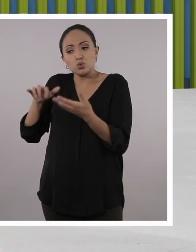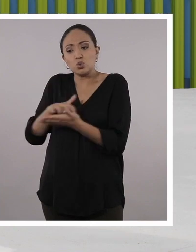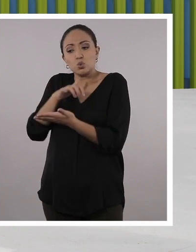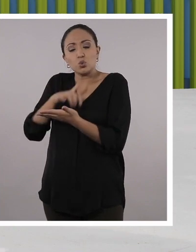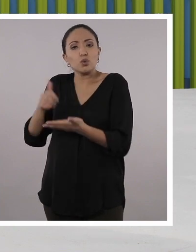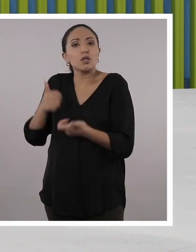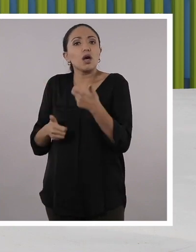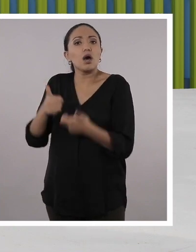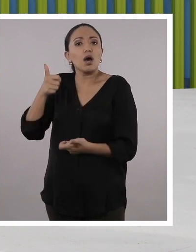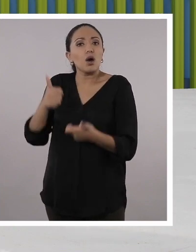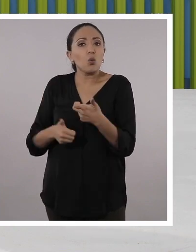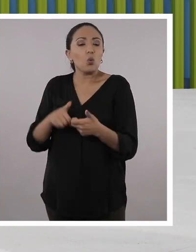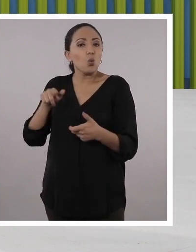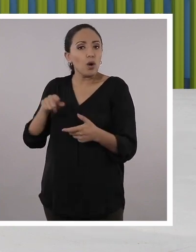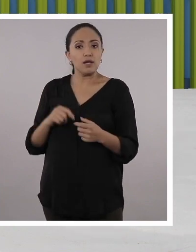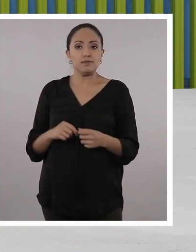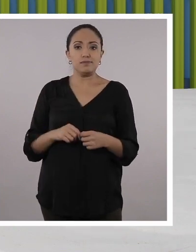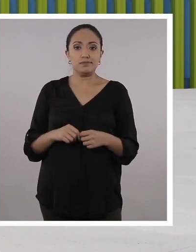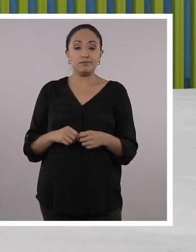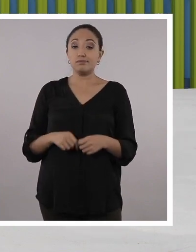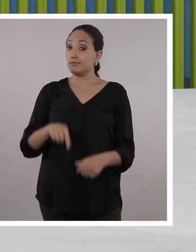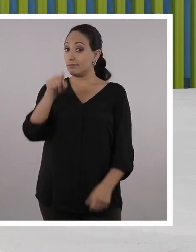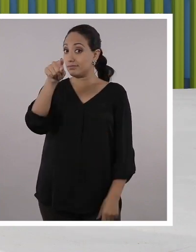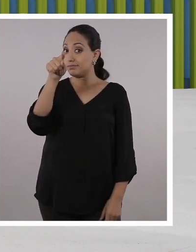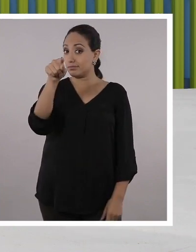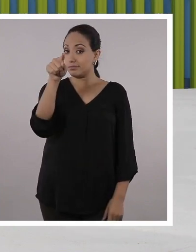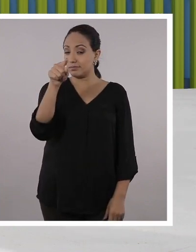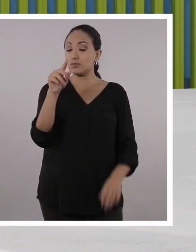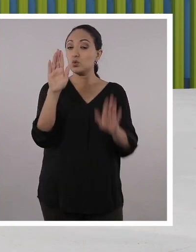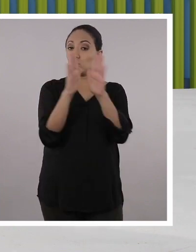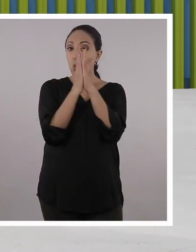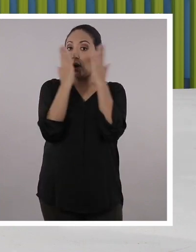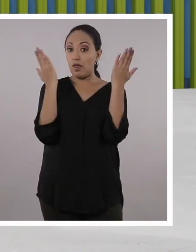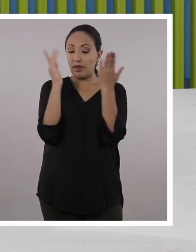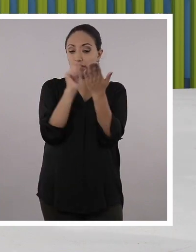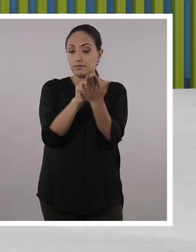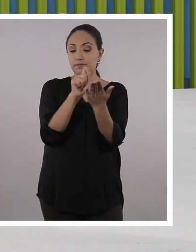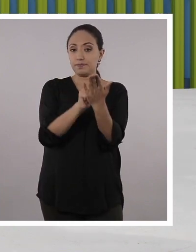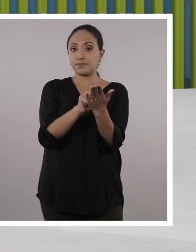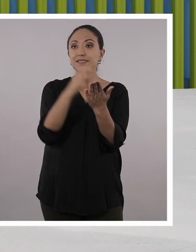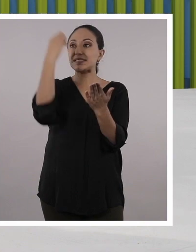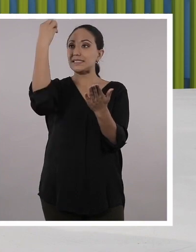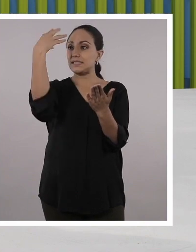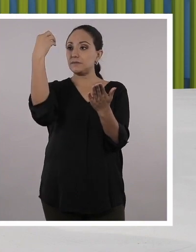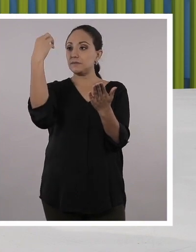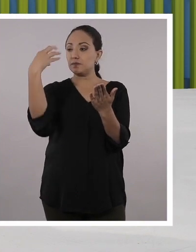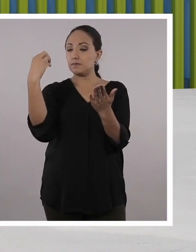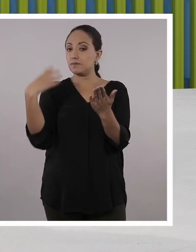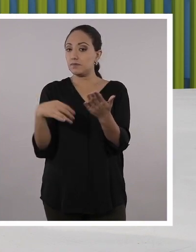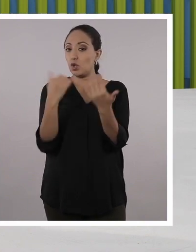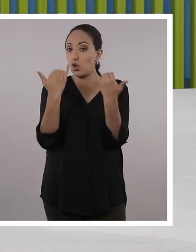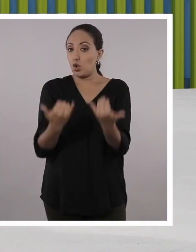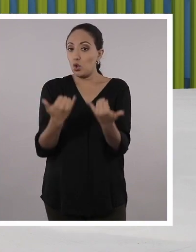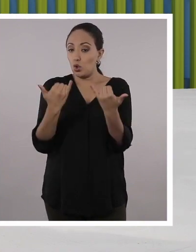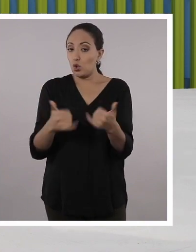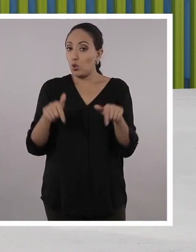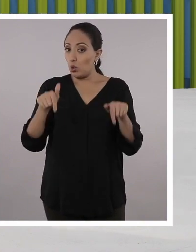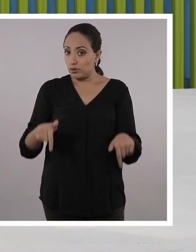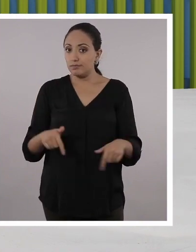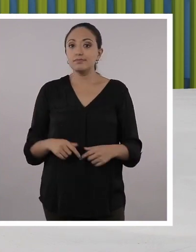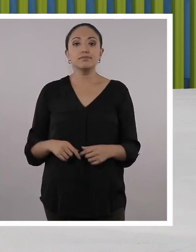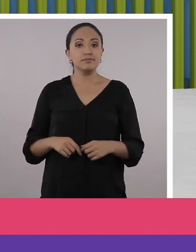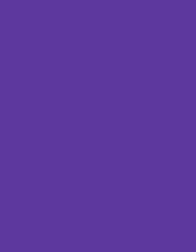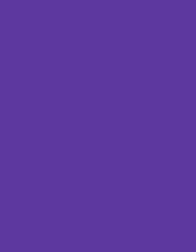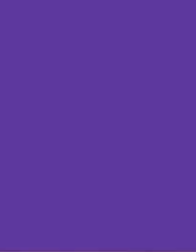reforzando el aprendizaje que están recibiendo. Espero que en sus cuadernos esté la rutina del pensamiento